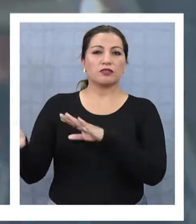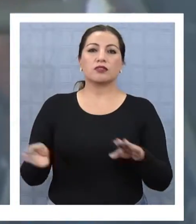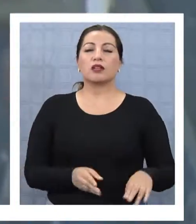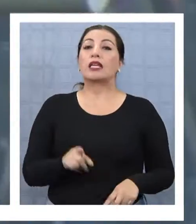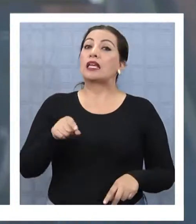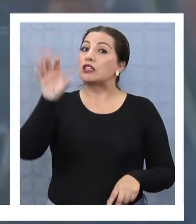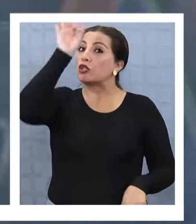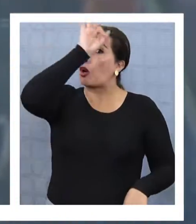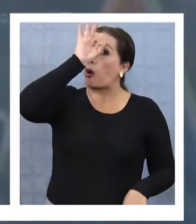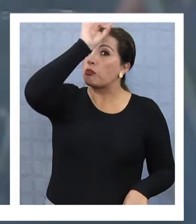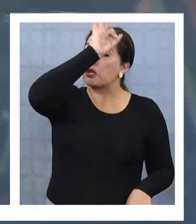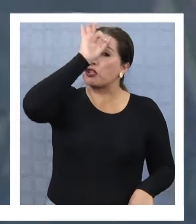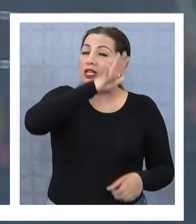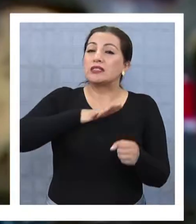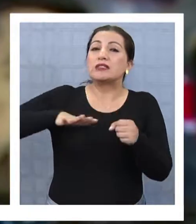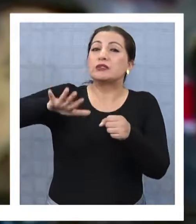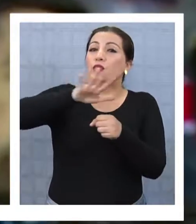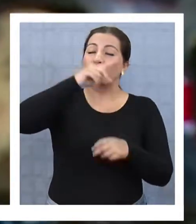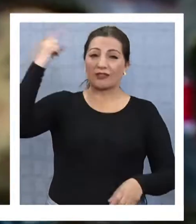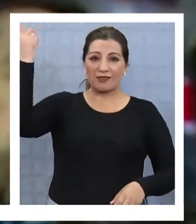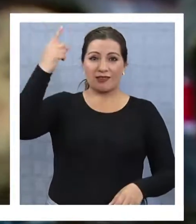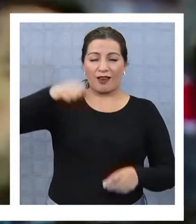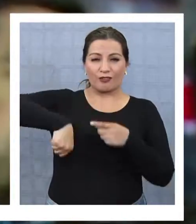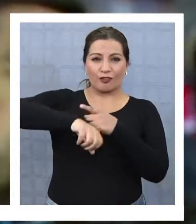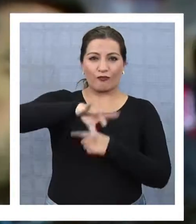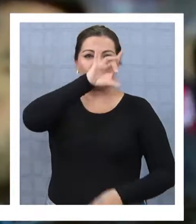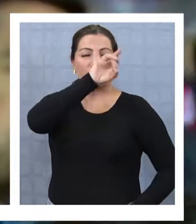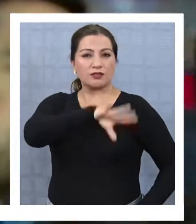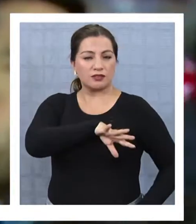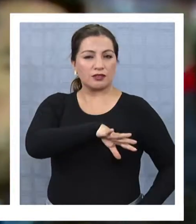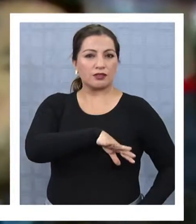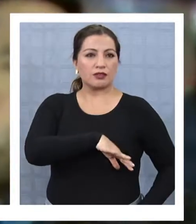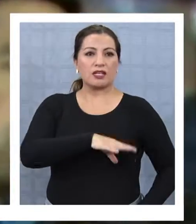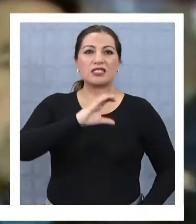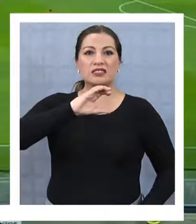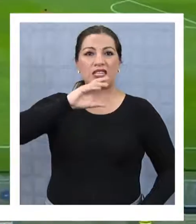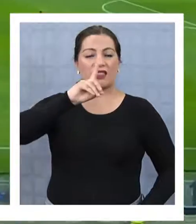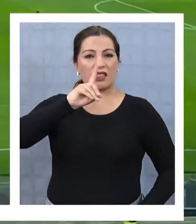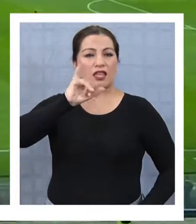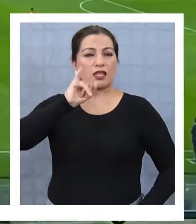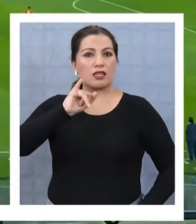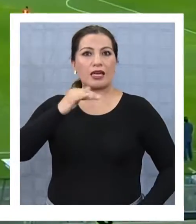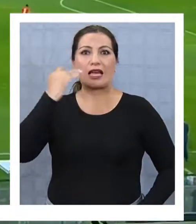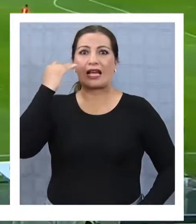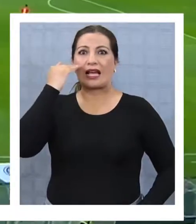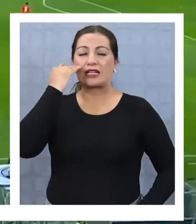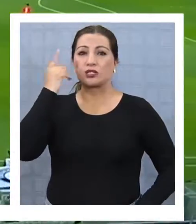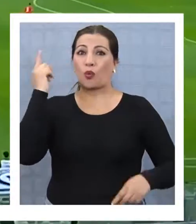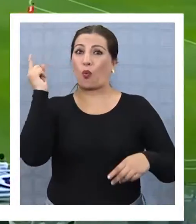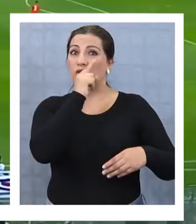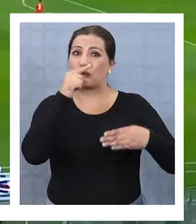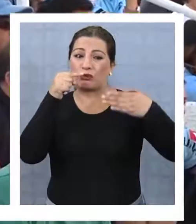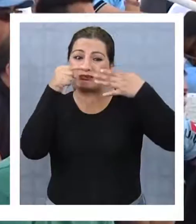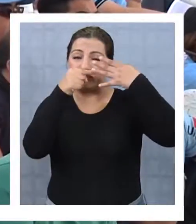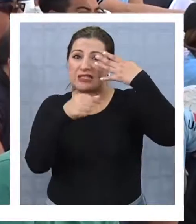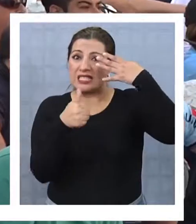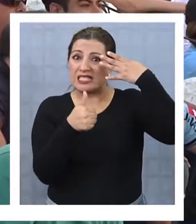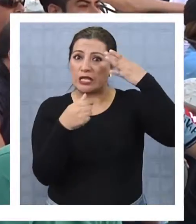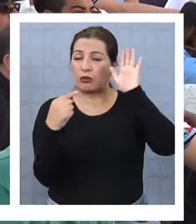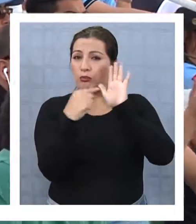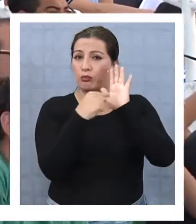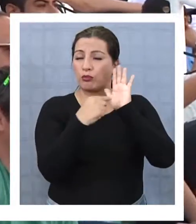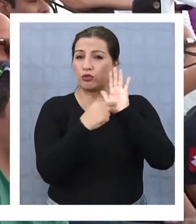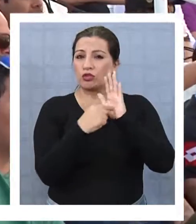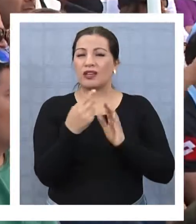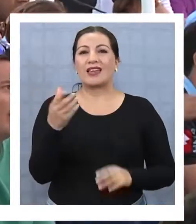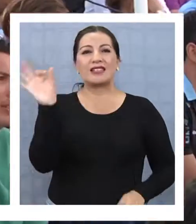En este marco de opiniones y situación general del fútbol chileno, el CDI, penúltimo con 6 puntos, recibe este